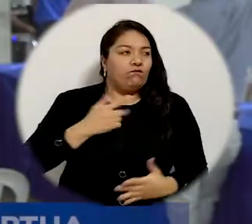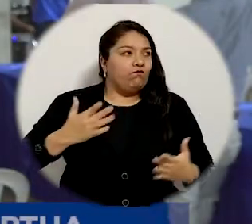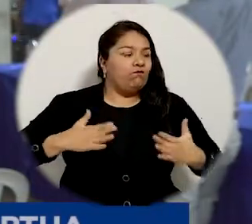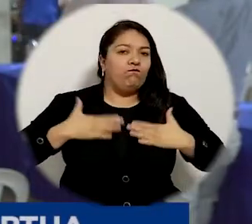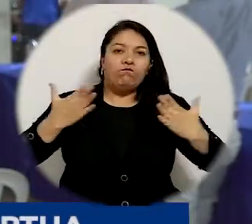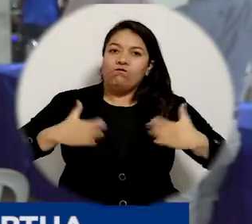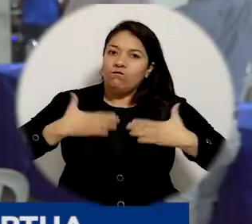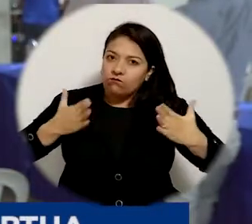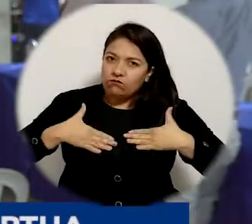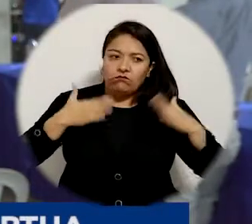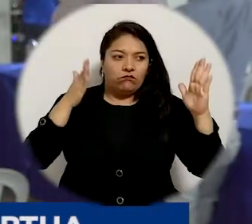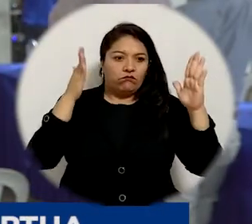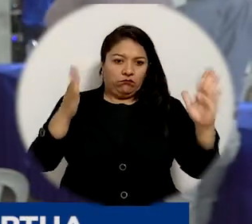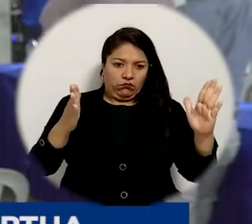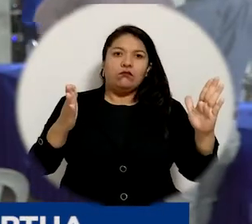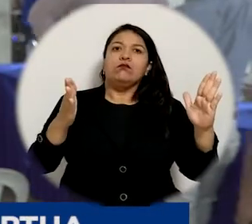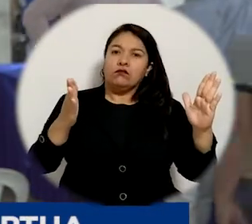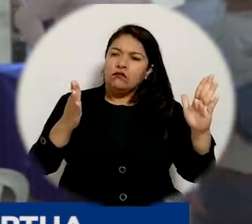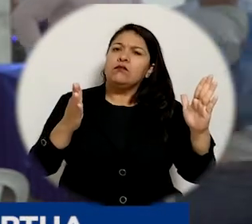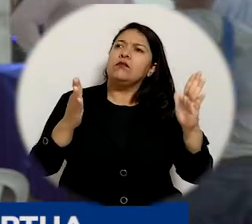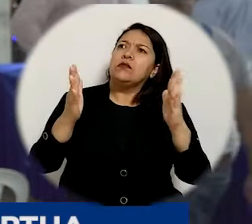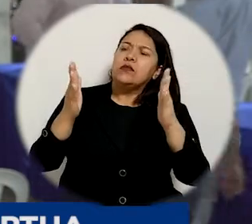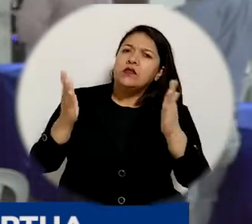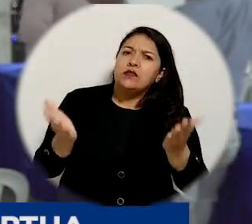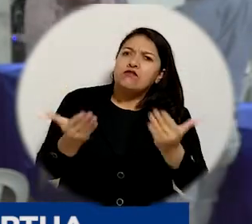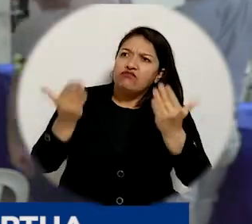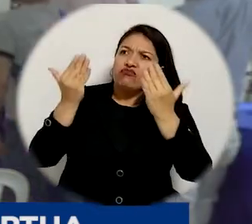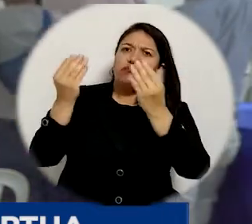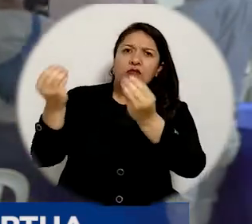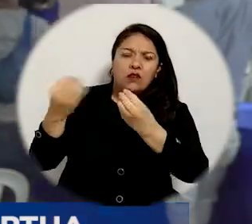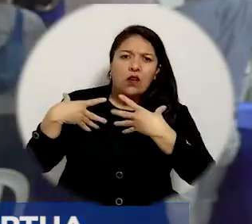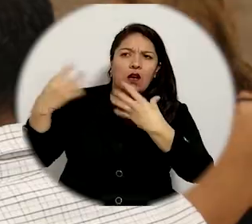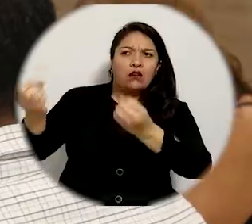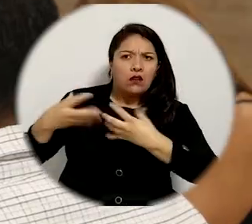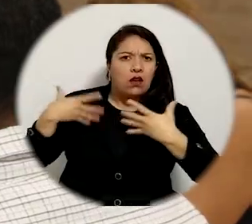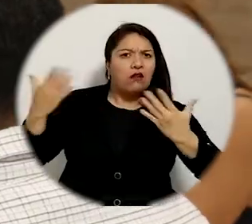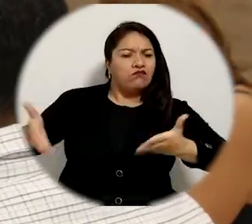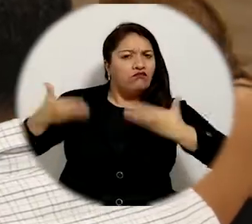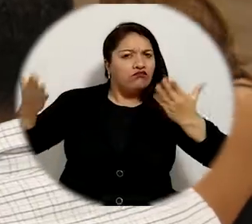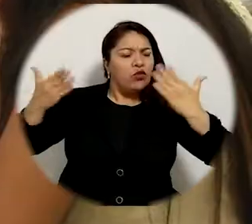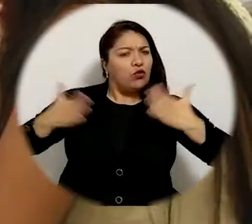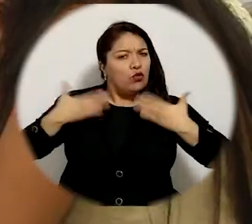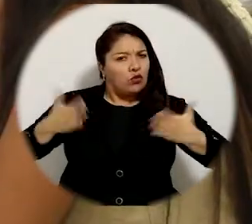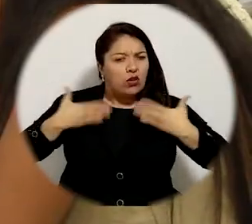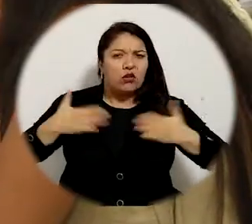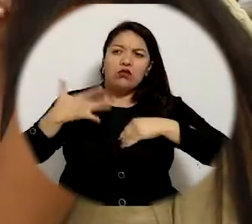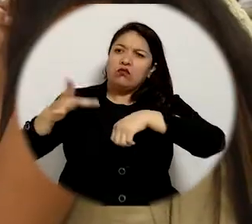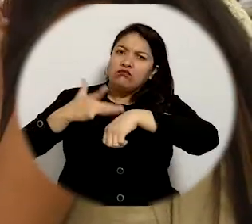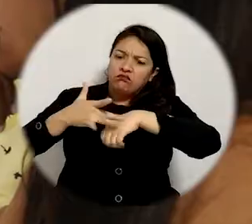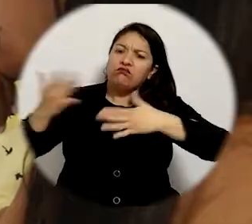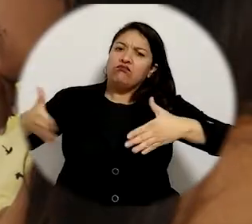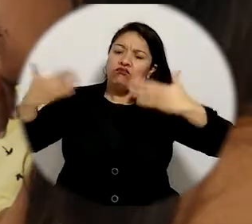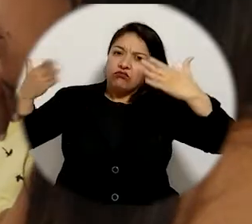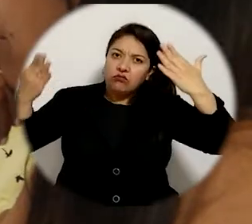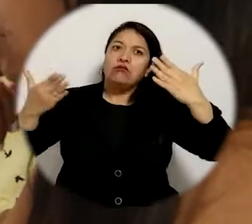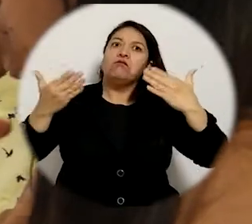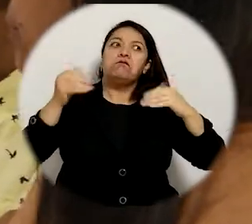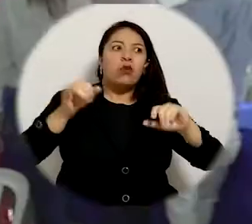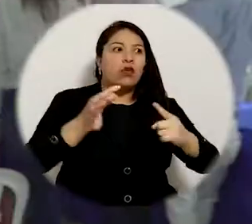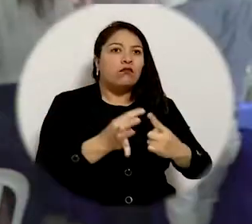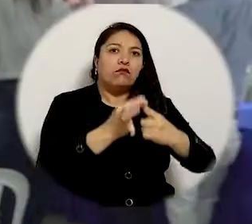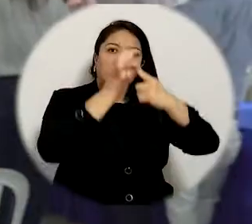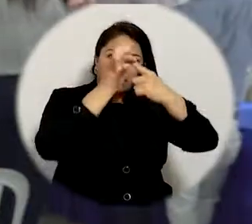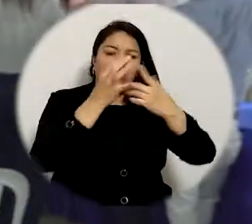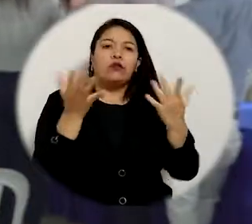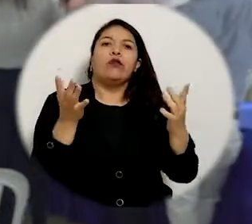satisfechos en este periodo, puesto que nos han dado grandes incentivos para volver a nuestra alma mater. Se nos ha brindado la posibilidad de hacer